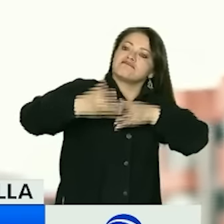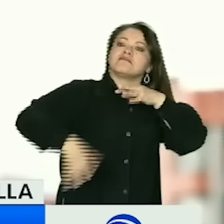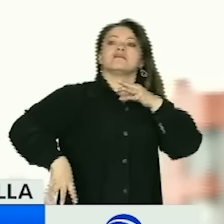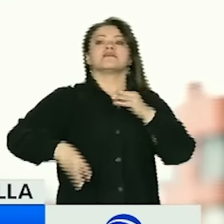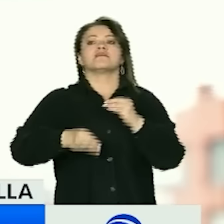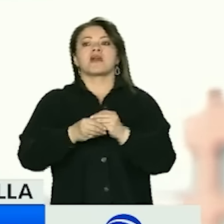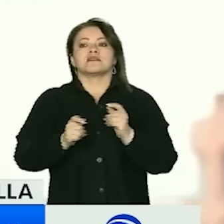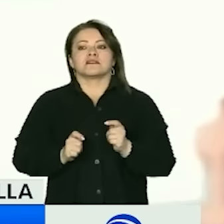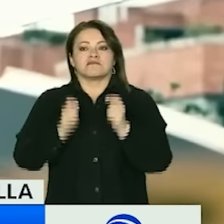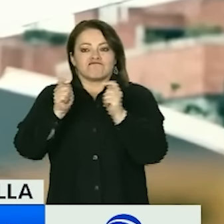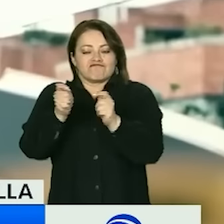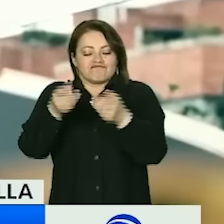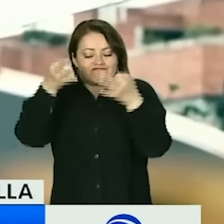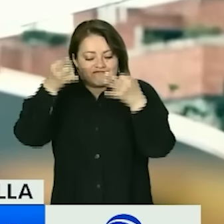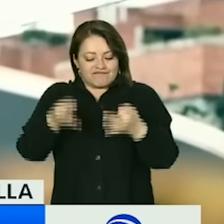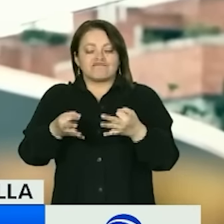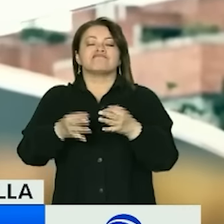posesionada oficialmente por el jefe de Estado.